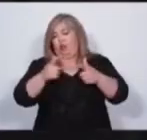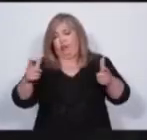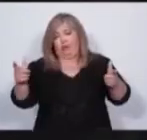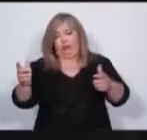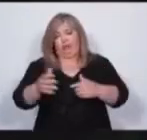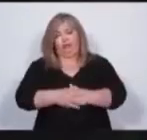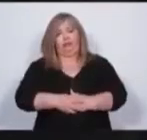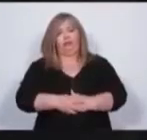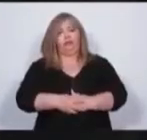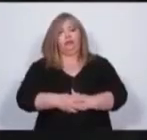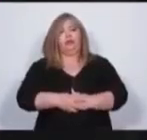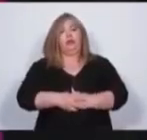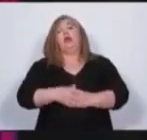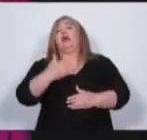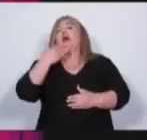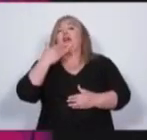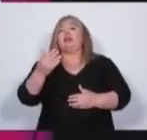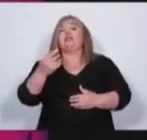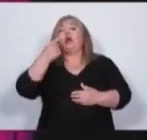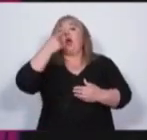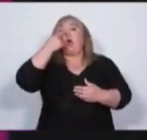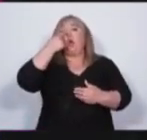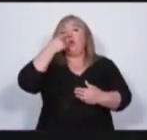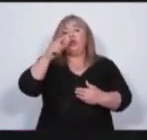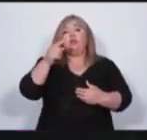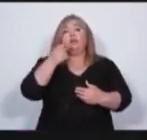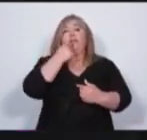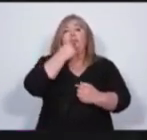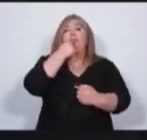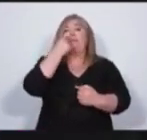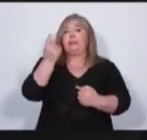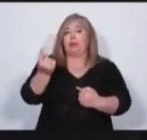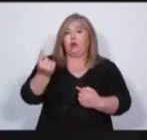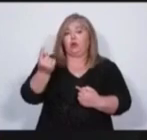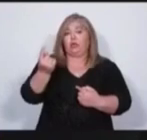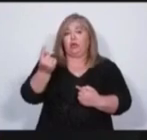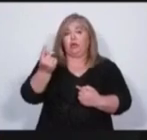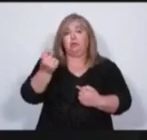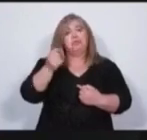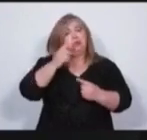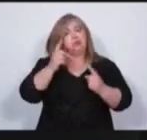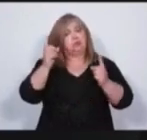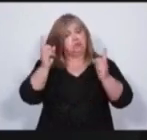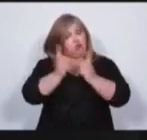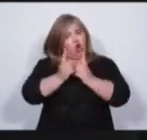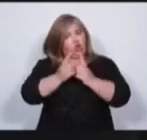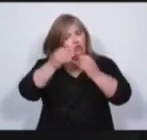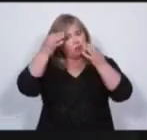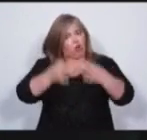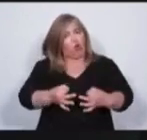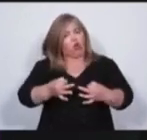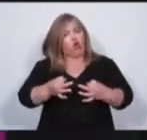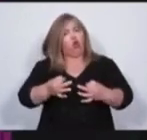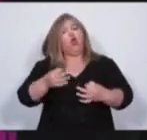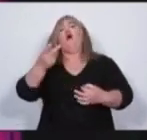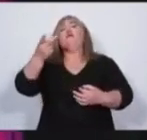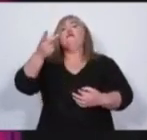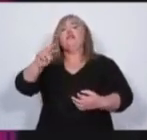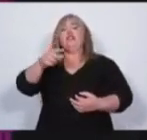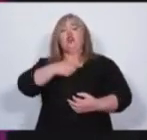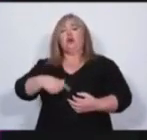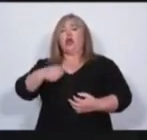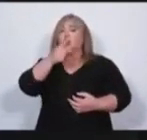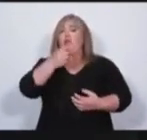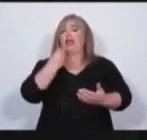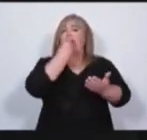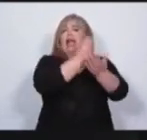candidato. Y ahora la última consulta de nuestra parte, por lo menos concreta la respuesta. ¿Qué esperan hacer como vicegobernador o vicegobernadora